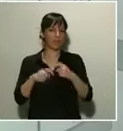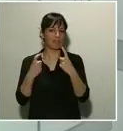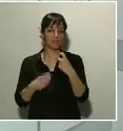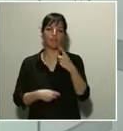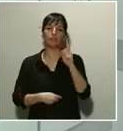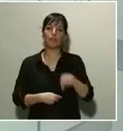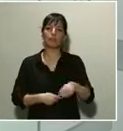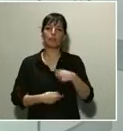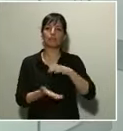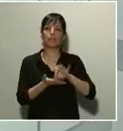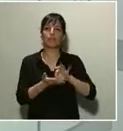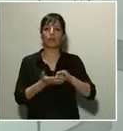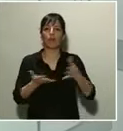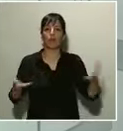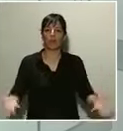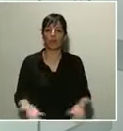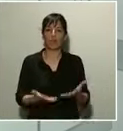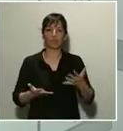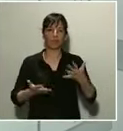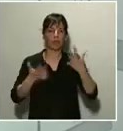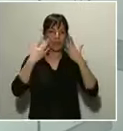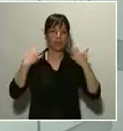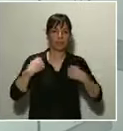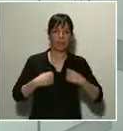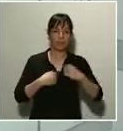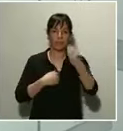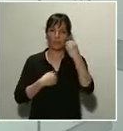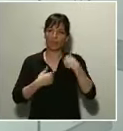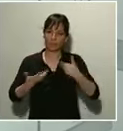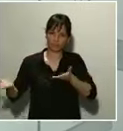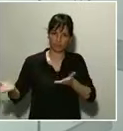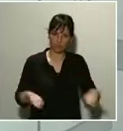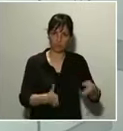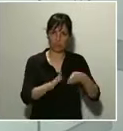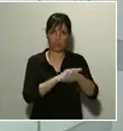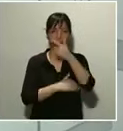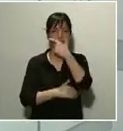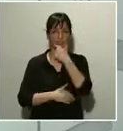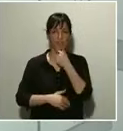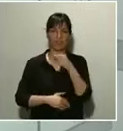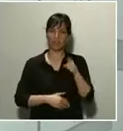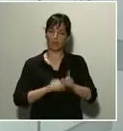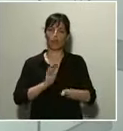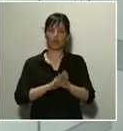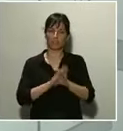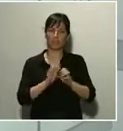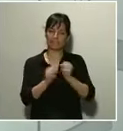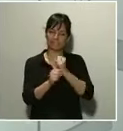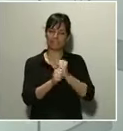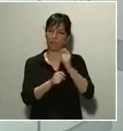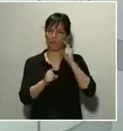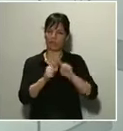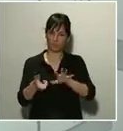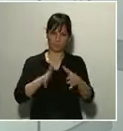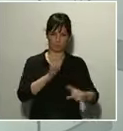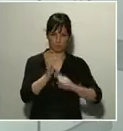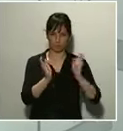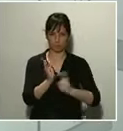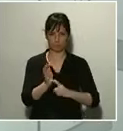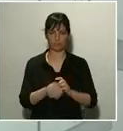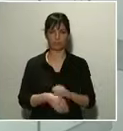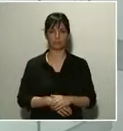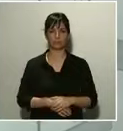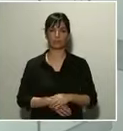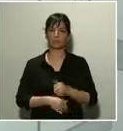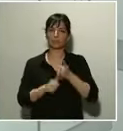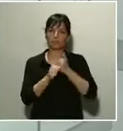y manutención. Una medida en la que continuamos trabajando para su plena implantación, con un seguimiento diario de